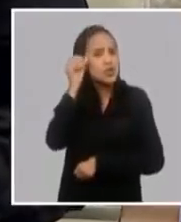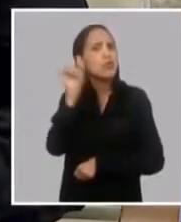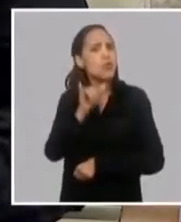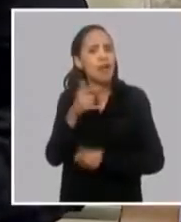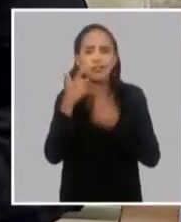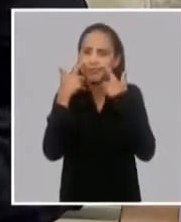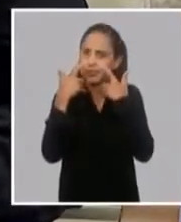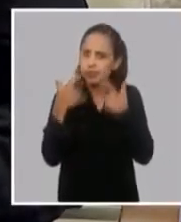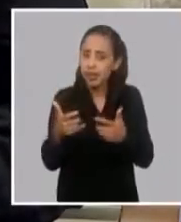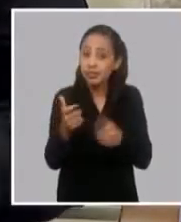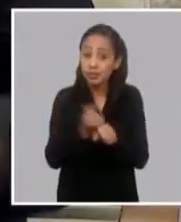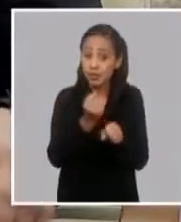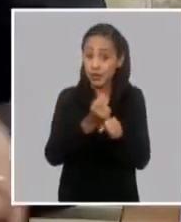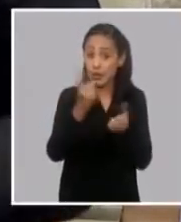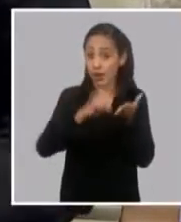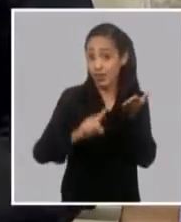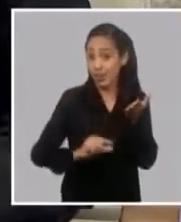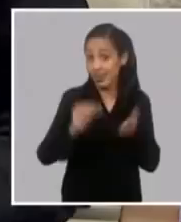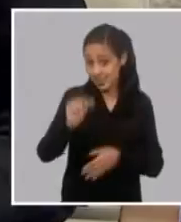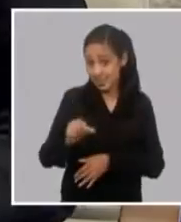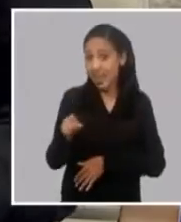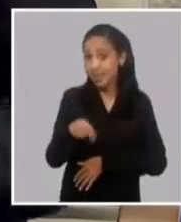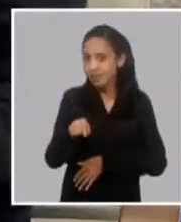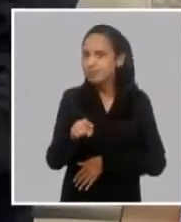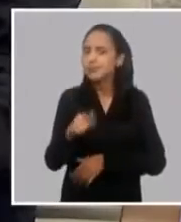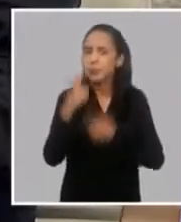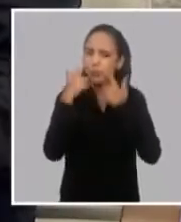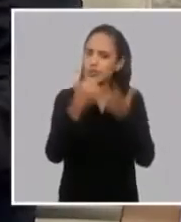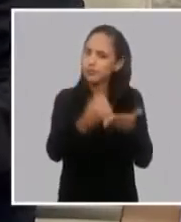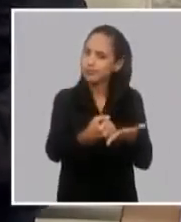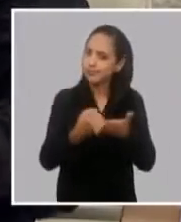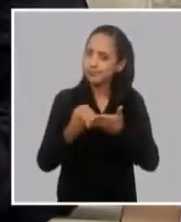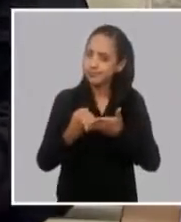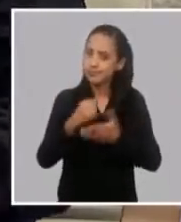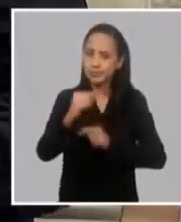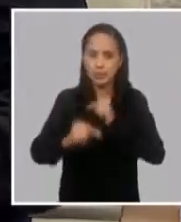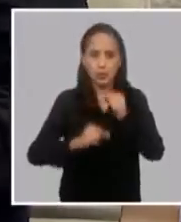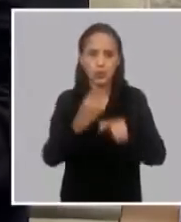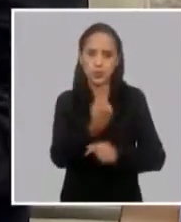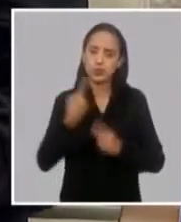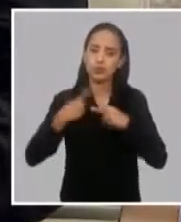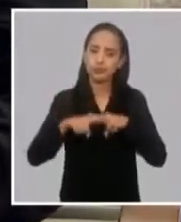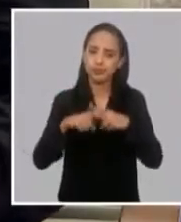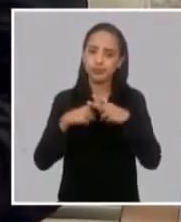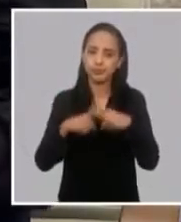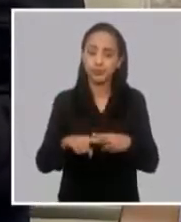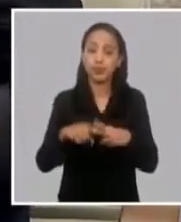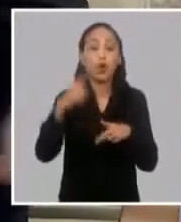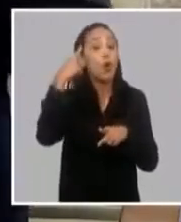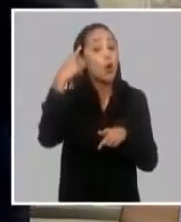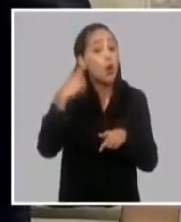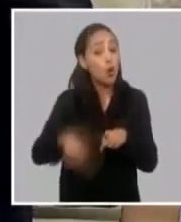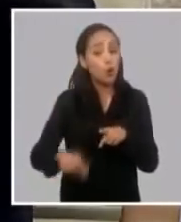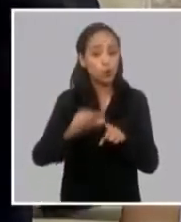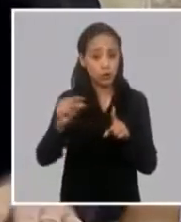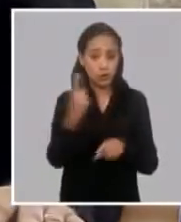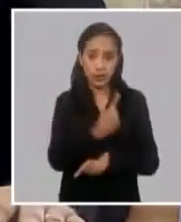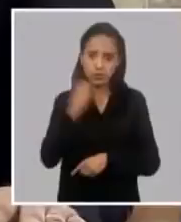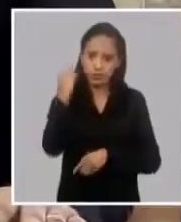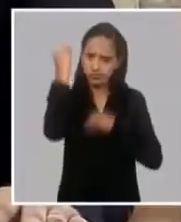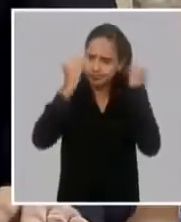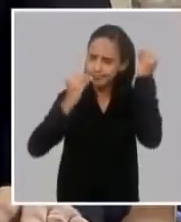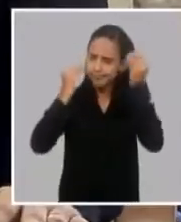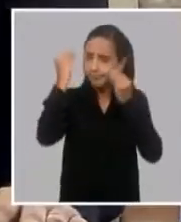compañeros del sector, con lo cual se viene dando una respuesta. Hay otro asunto que nosotros hemos estudiado, y además